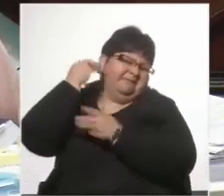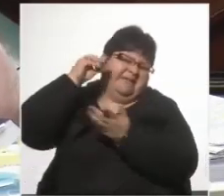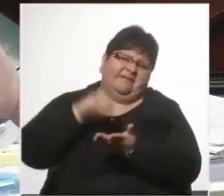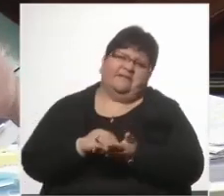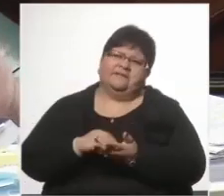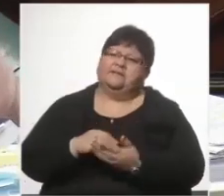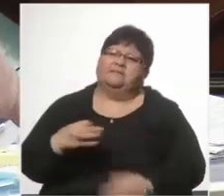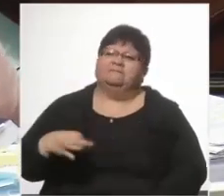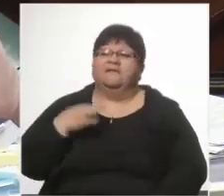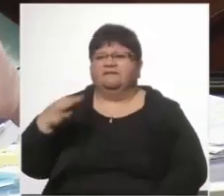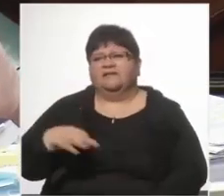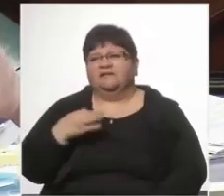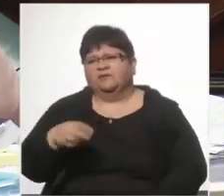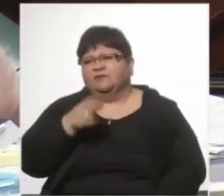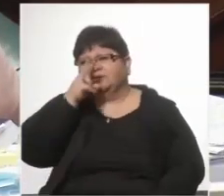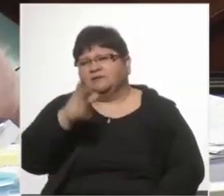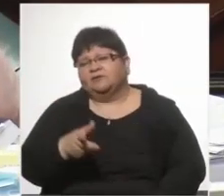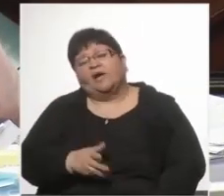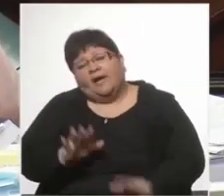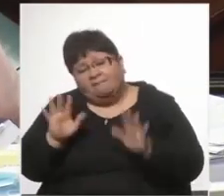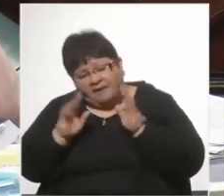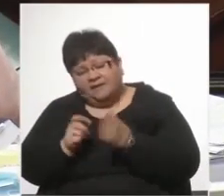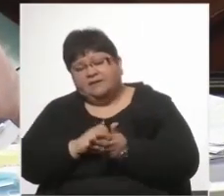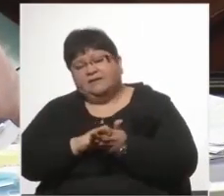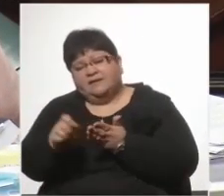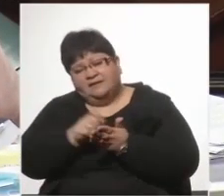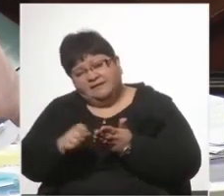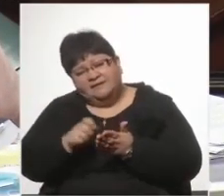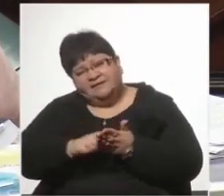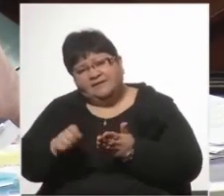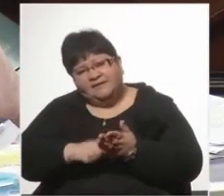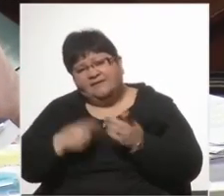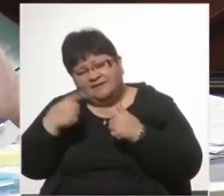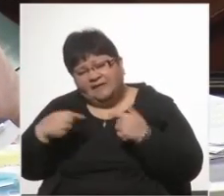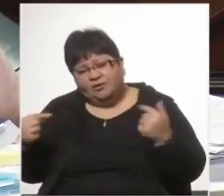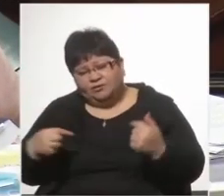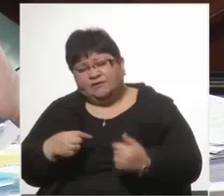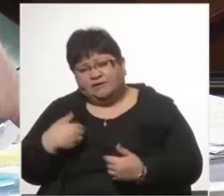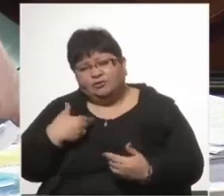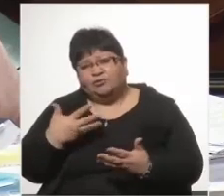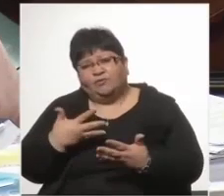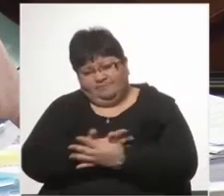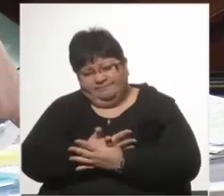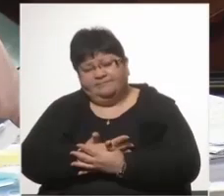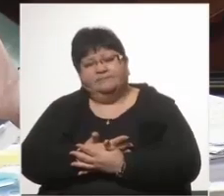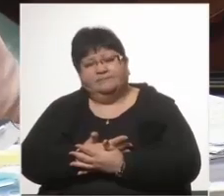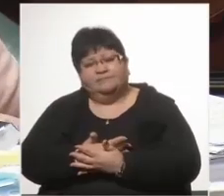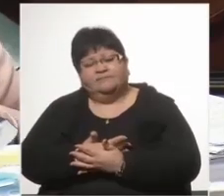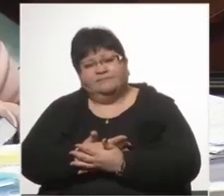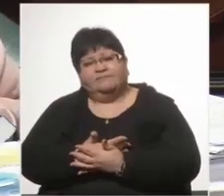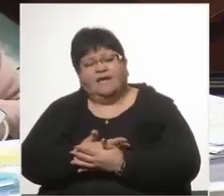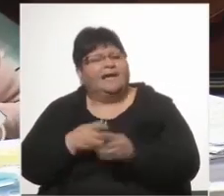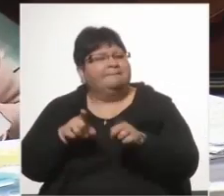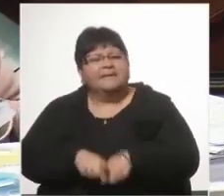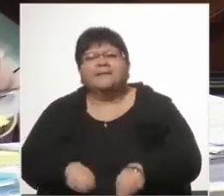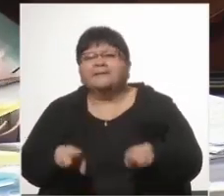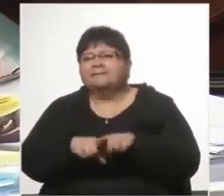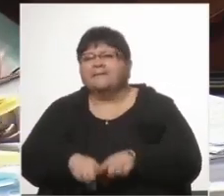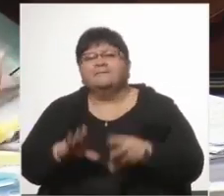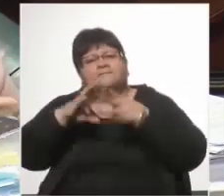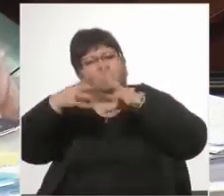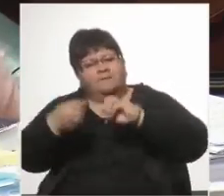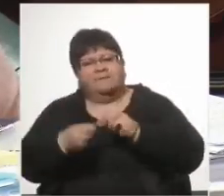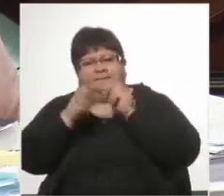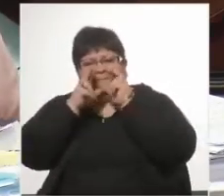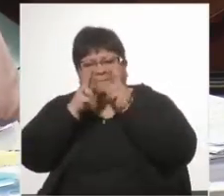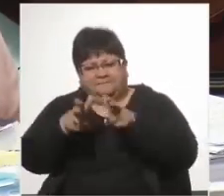en mi vida muchas cosas. Probablemente algún día escriba estas cosas que yo pasé. De la misma manera, señora Presidente, que le voy a